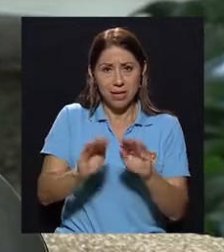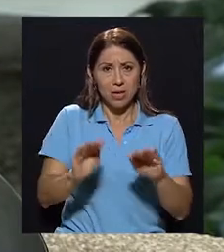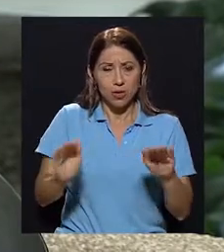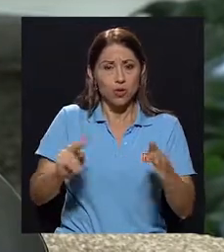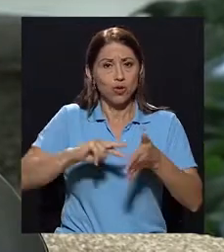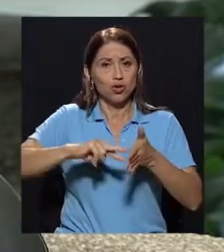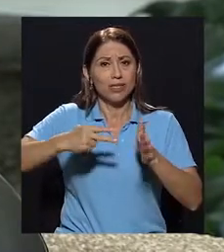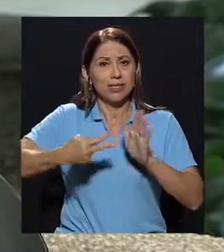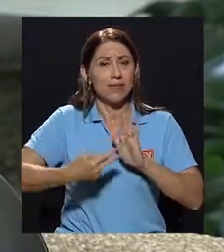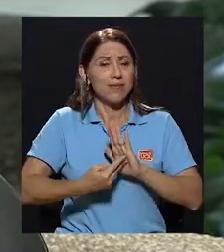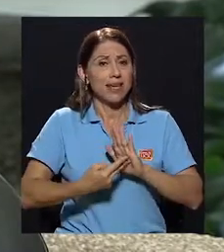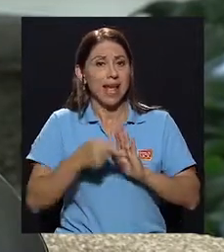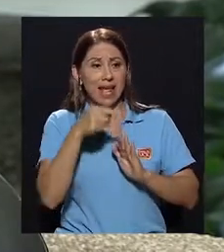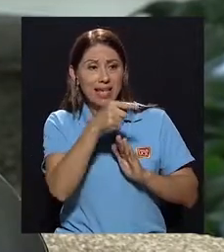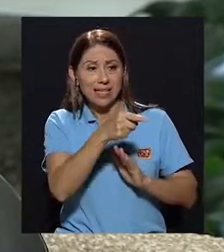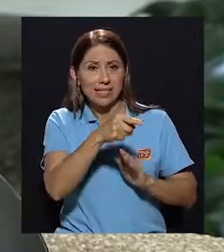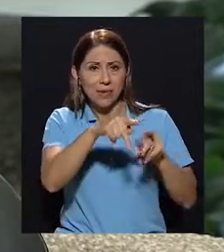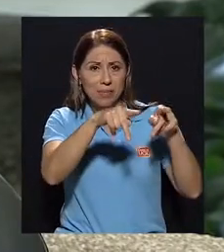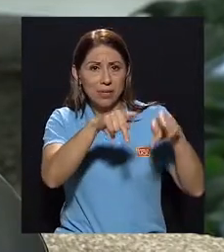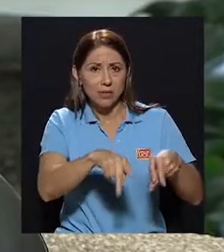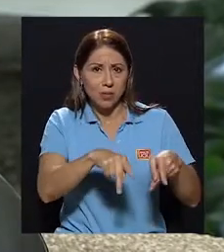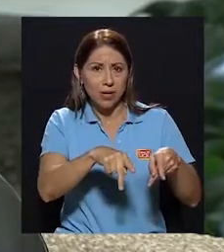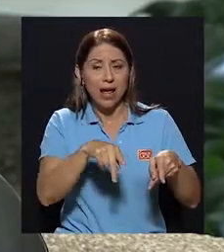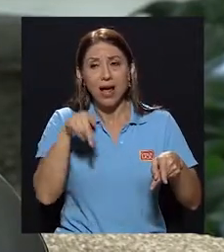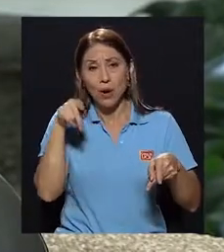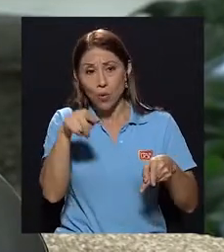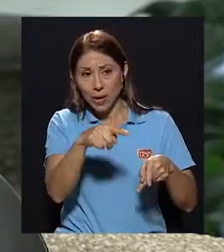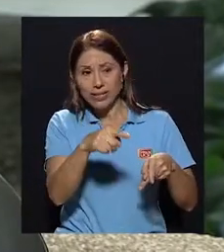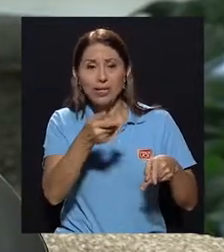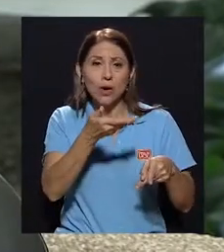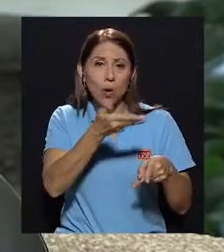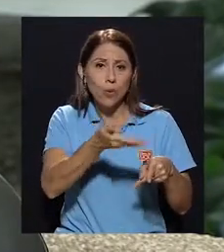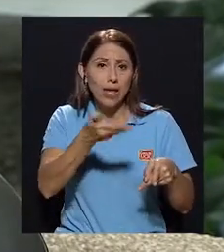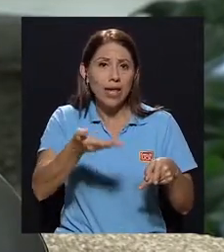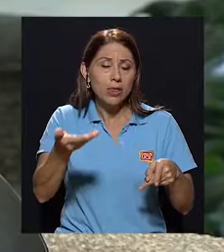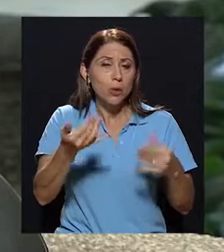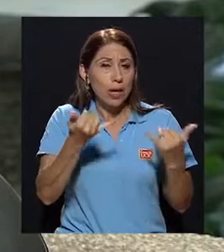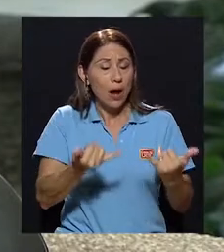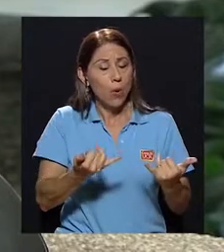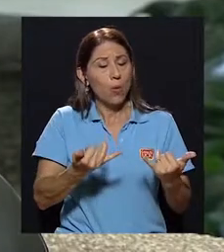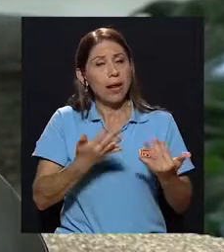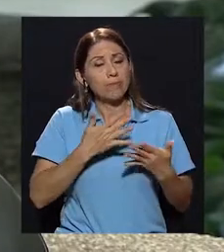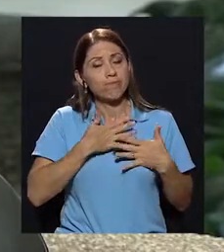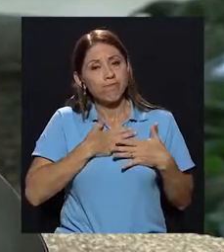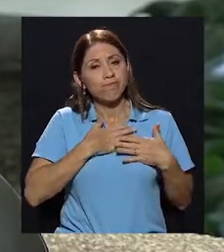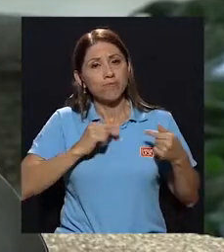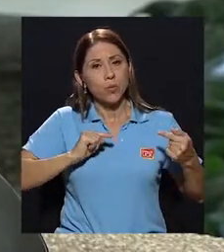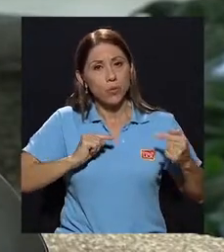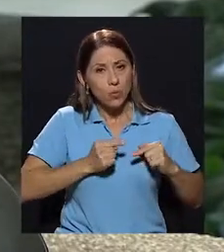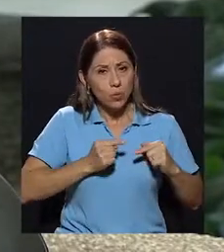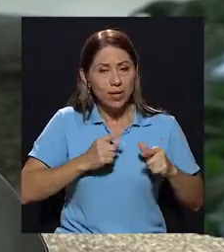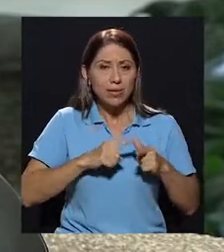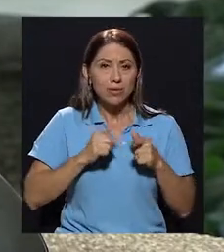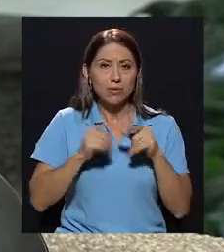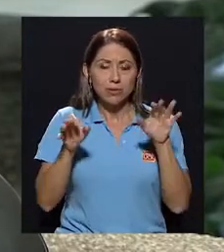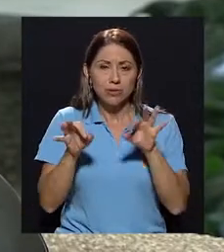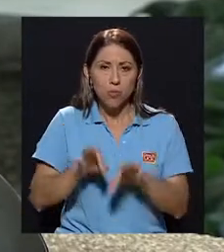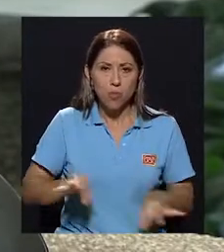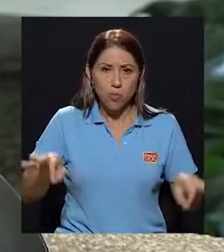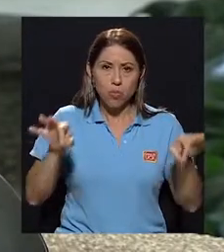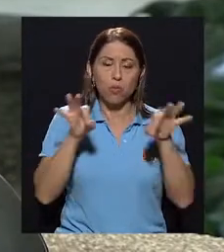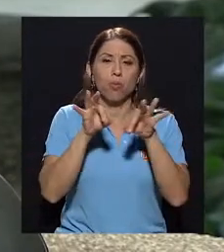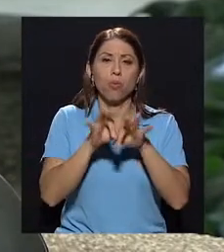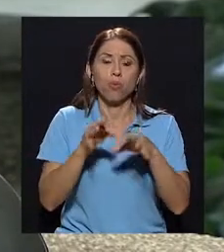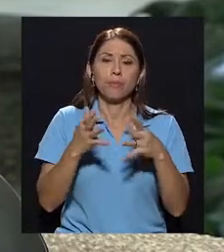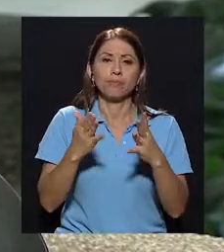persona, ese objeto que está duelando, que ha perdido. Entonces, lo importante